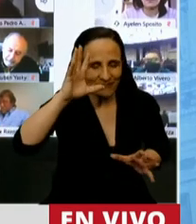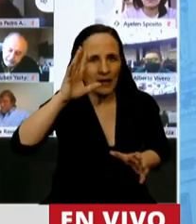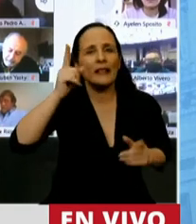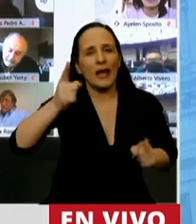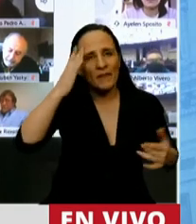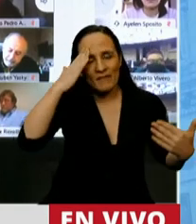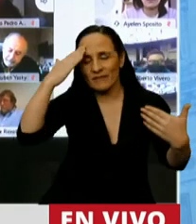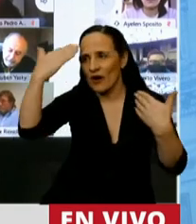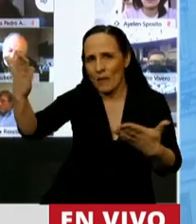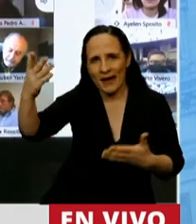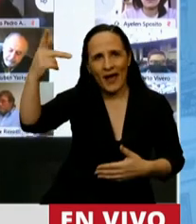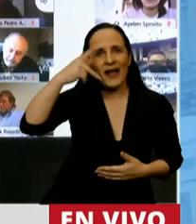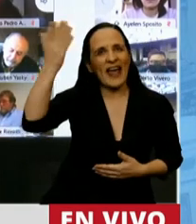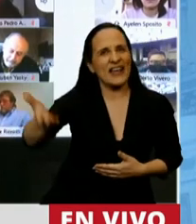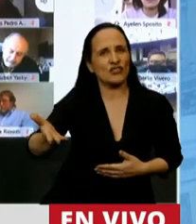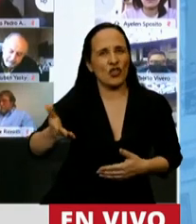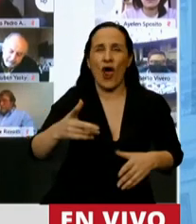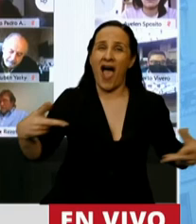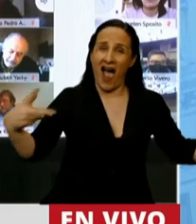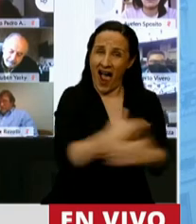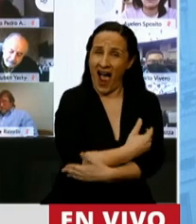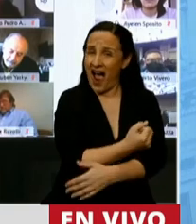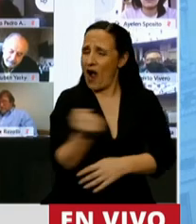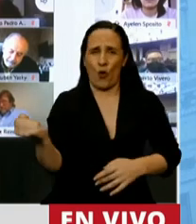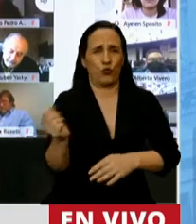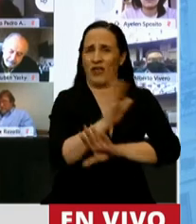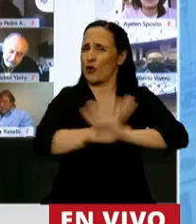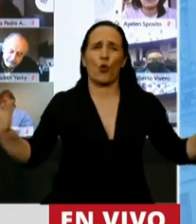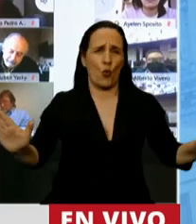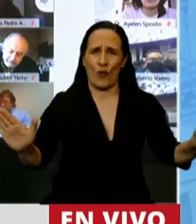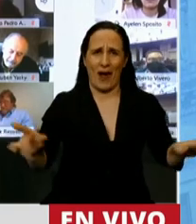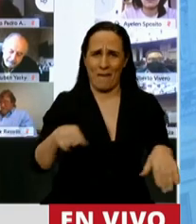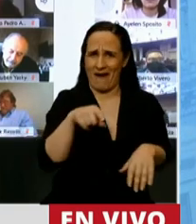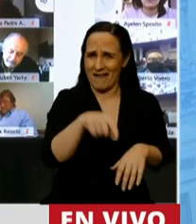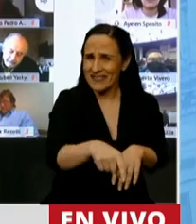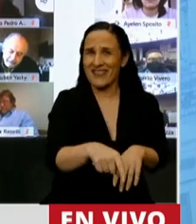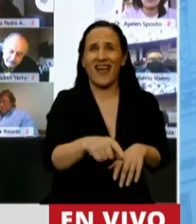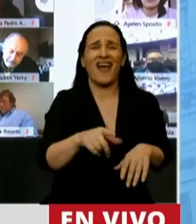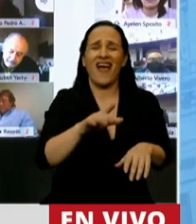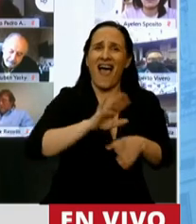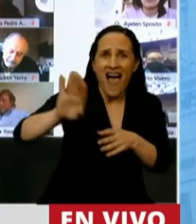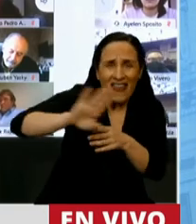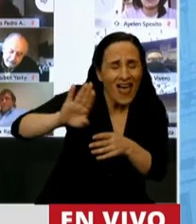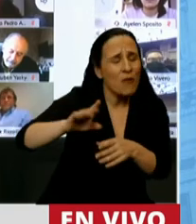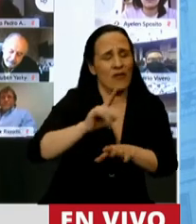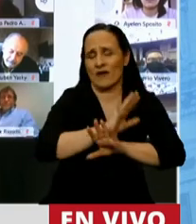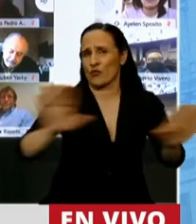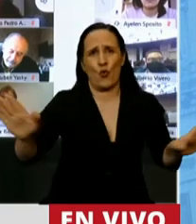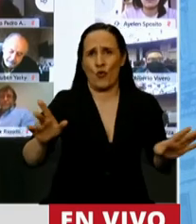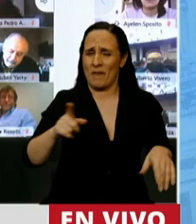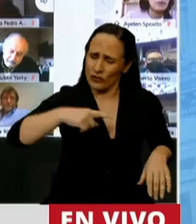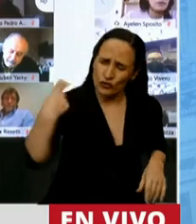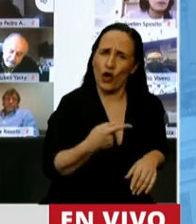honremos. Diciéndole nunca más al ajuste, nunca más al endeudamiento y trabajando todos los días por más y mejor